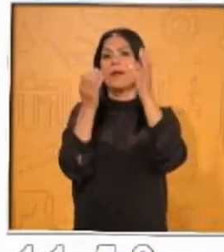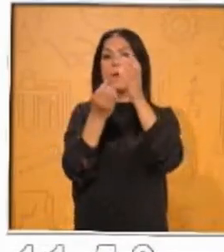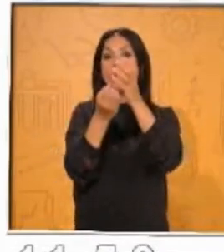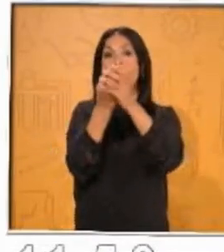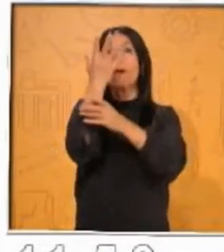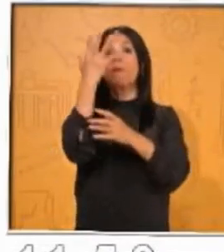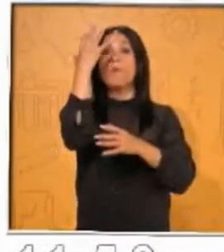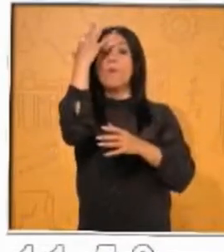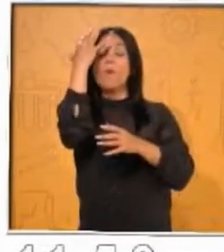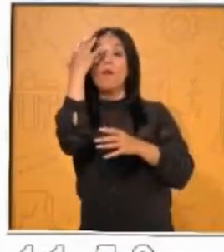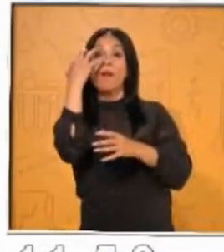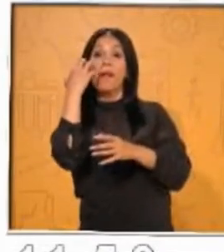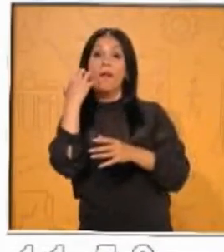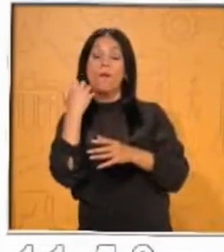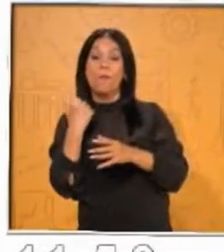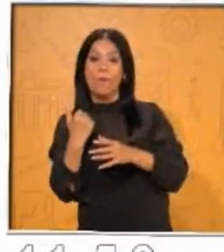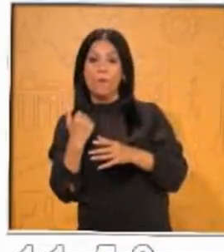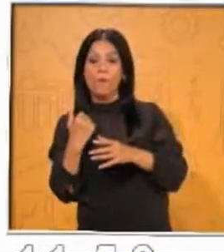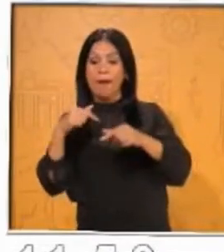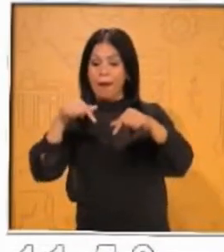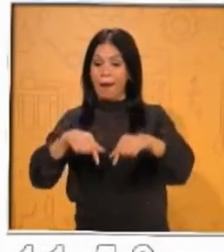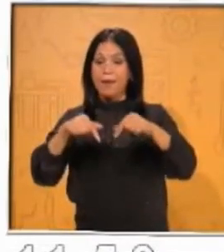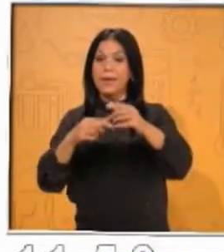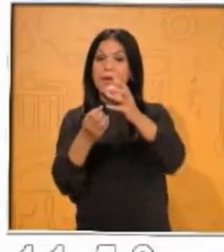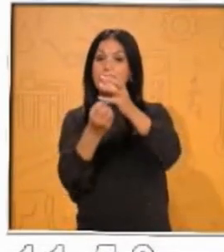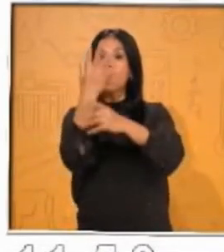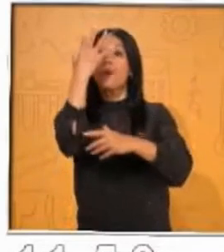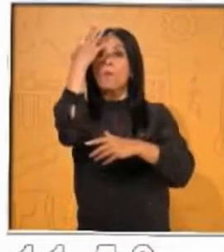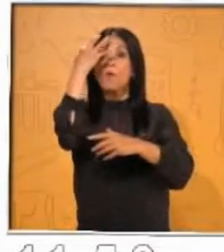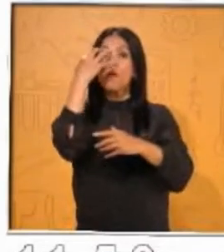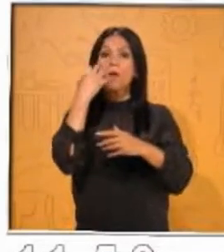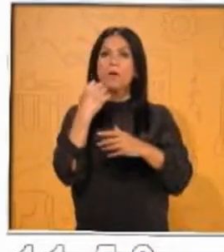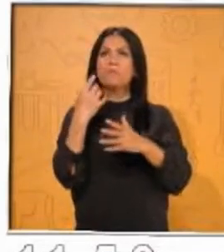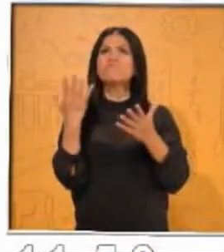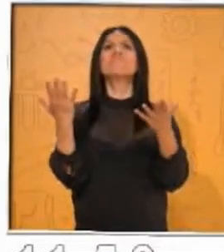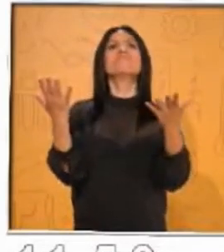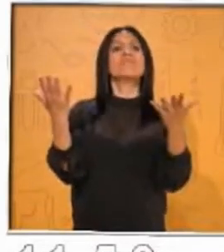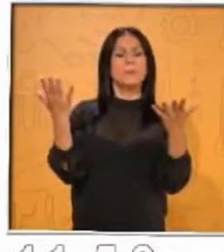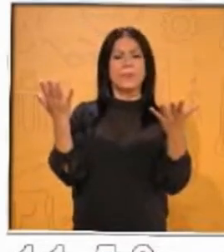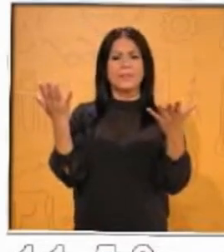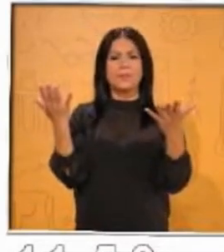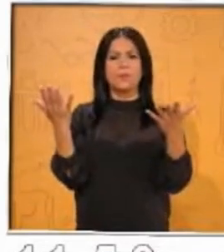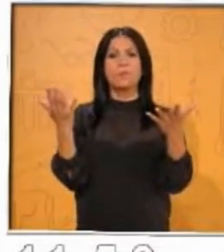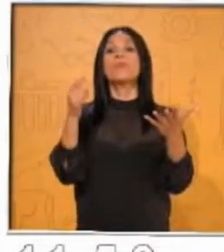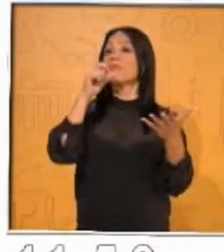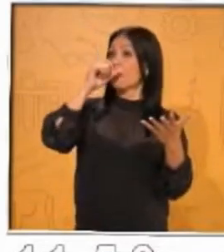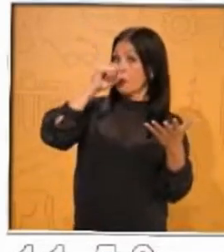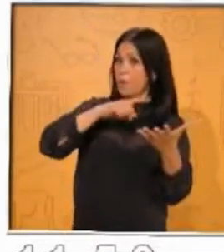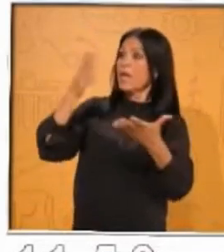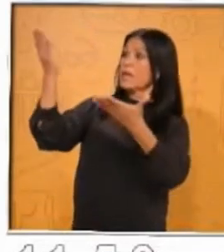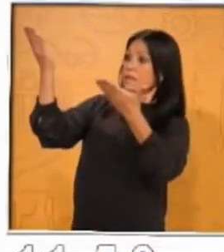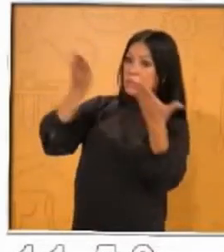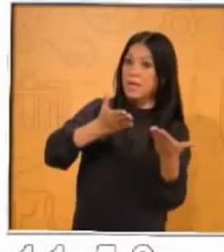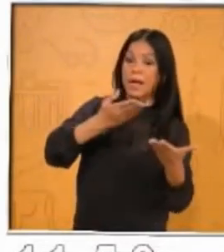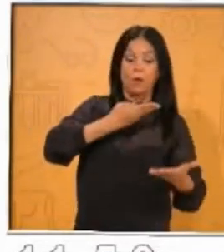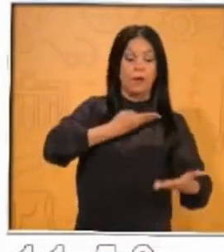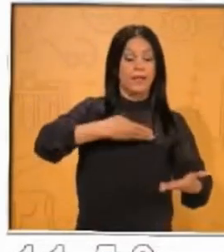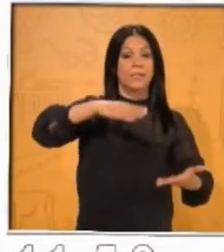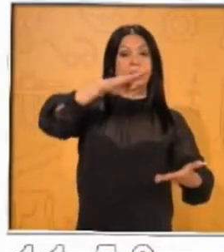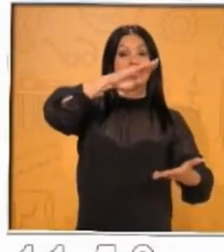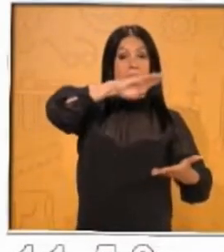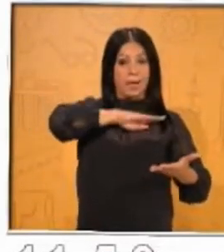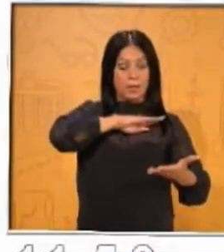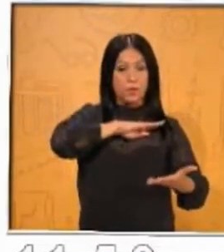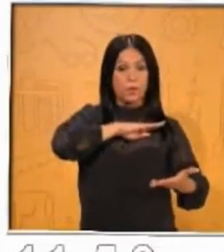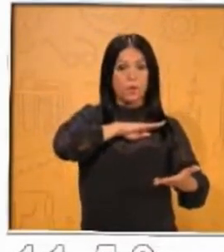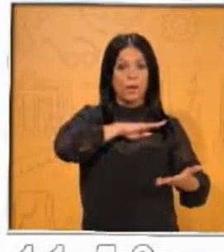cabecera, en la capital de Nuevo León? ¿Qué pasó? Pues sí, también llegaron españoles portugueses en el